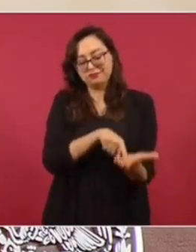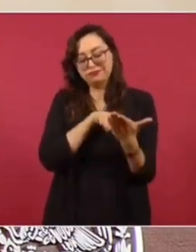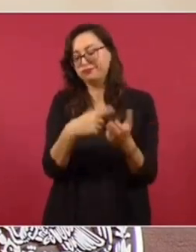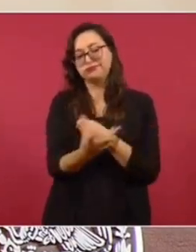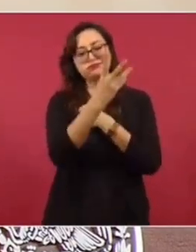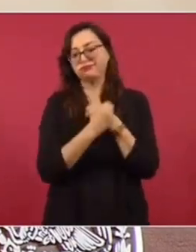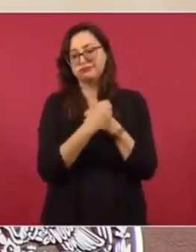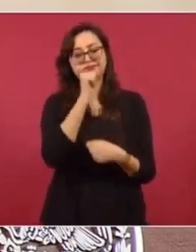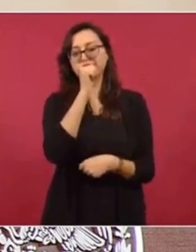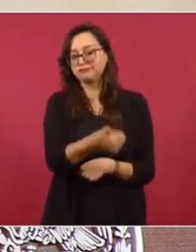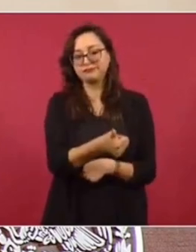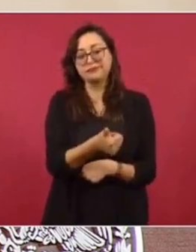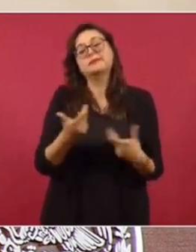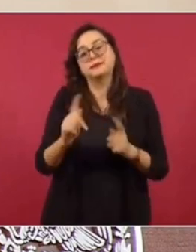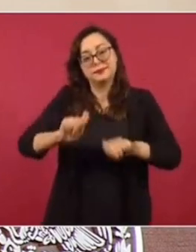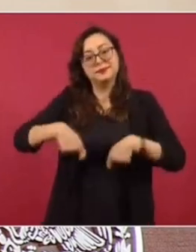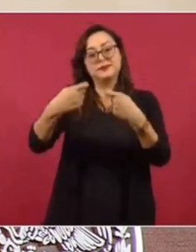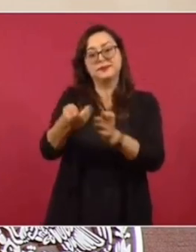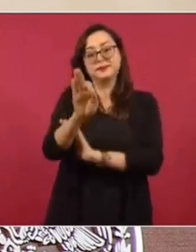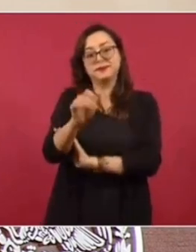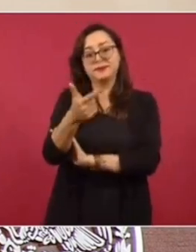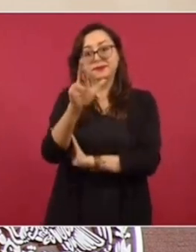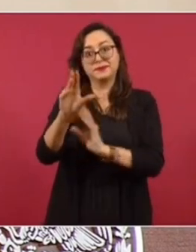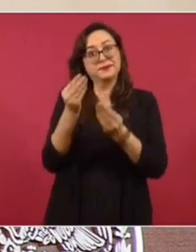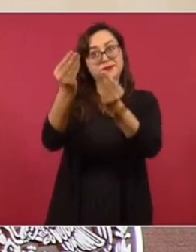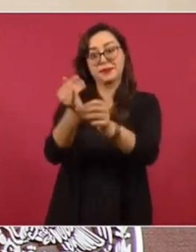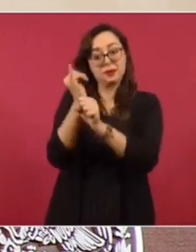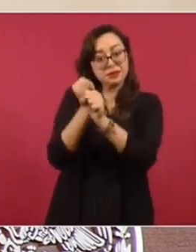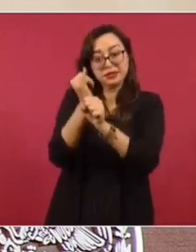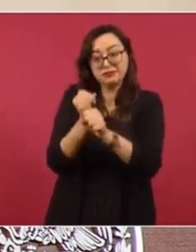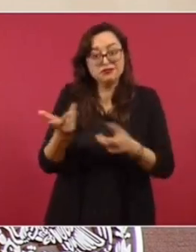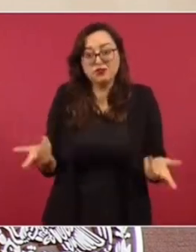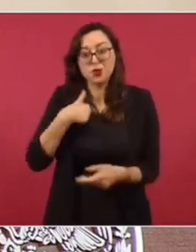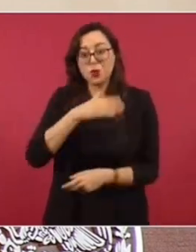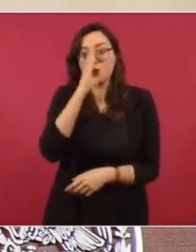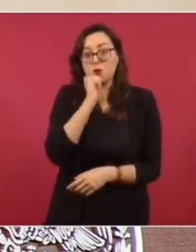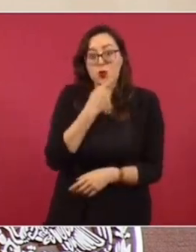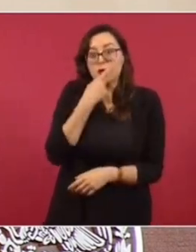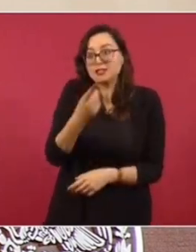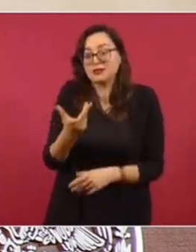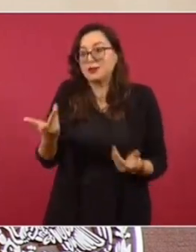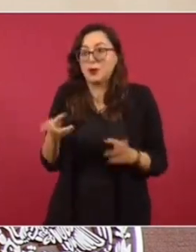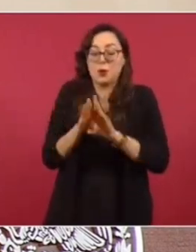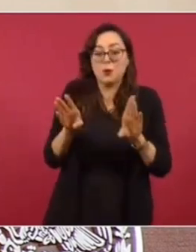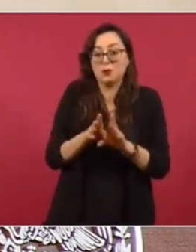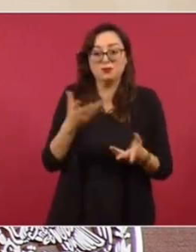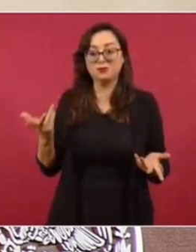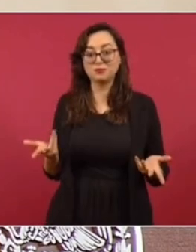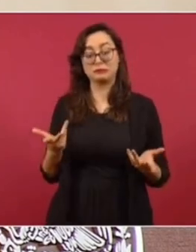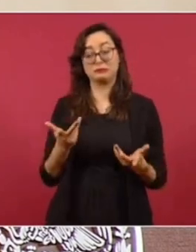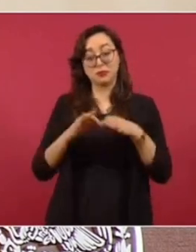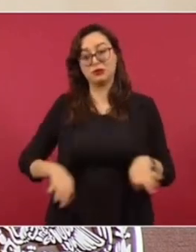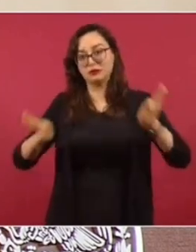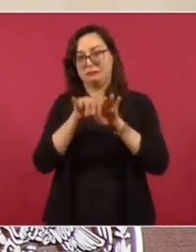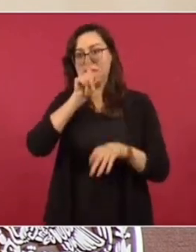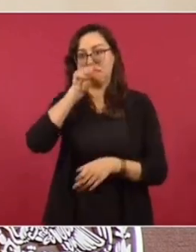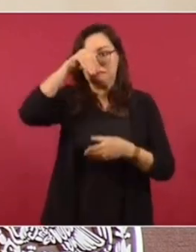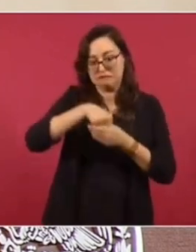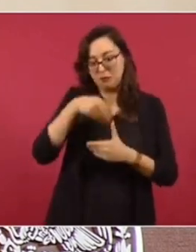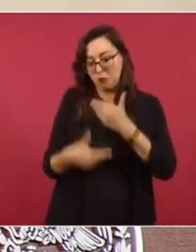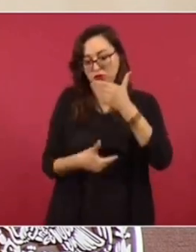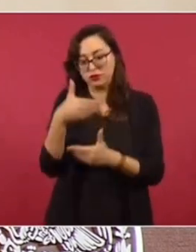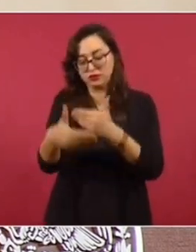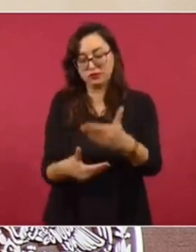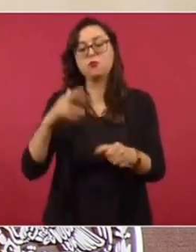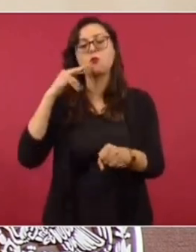investigamos se lo dimos a ellos y ellos están llevando a cabo la investigación. No les puedo decir cómo vamos ni nada por el estilo, porque se entorpece la situación, pero ellos son los que están llevando